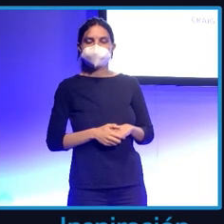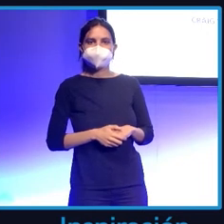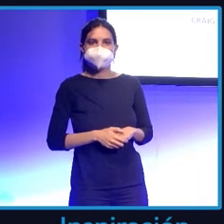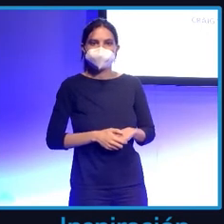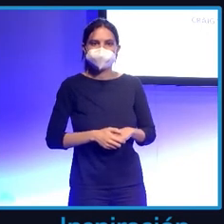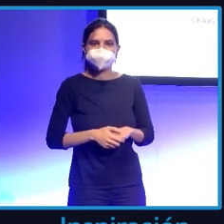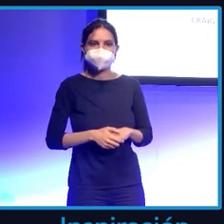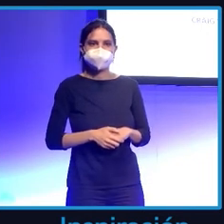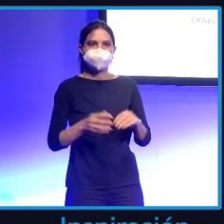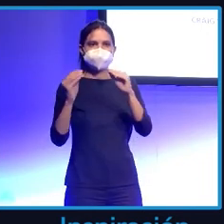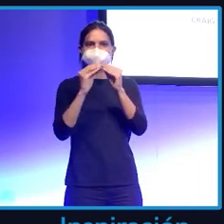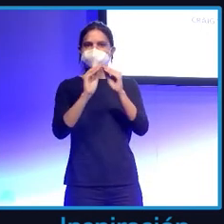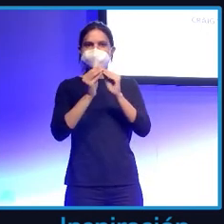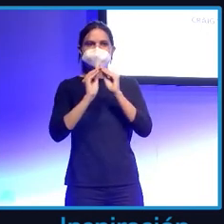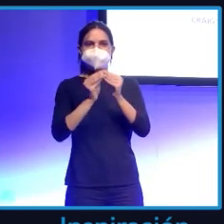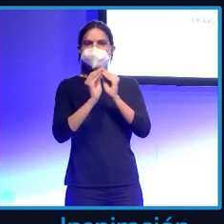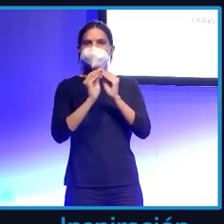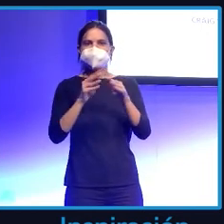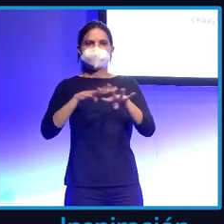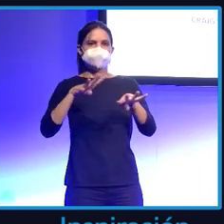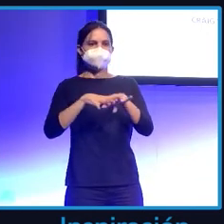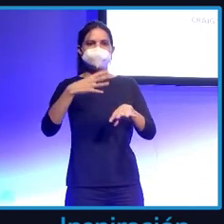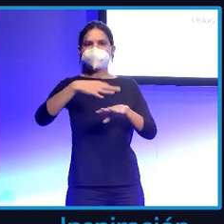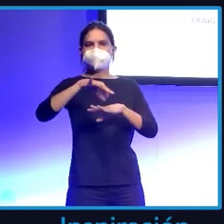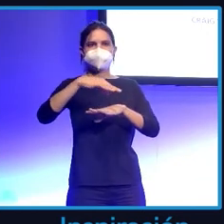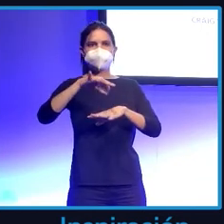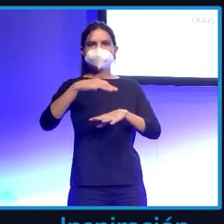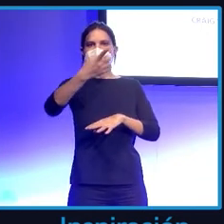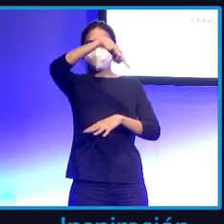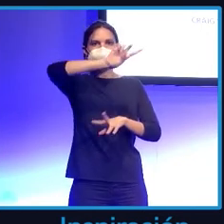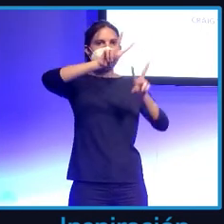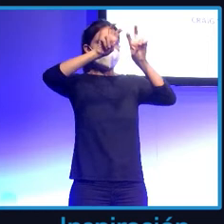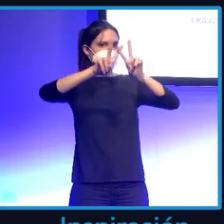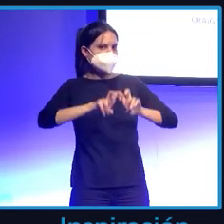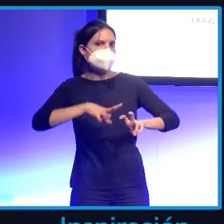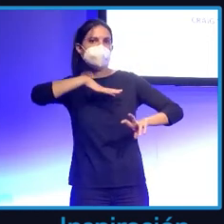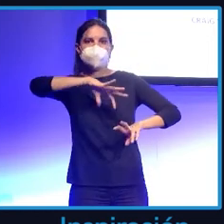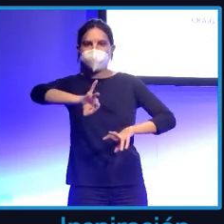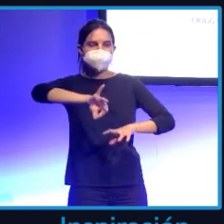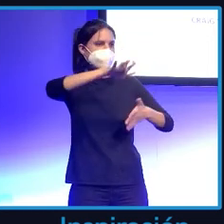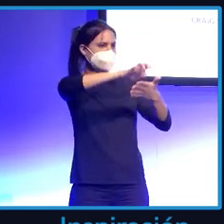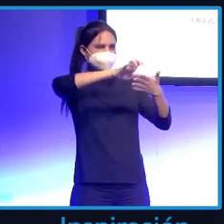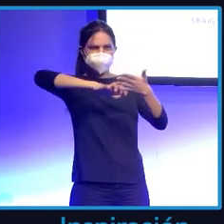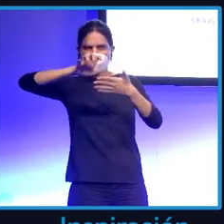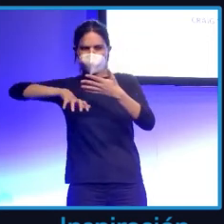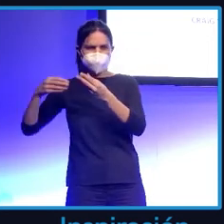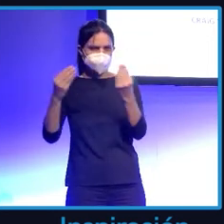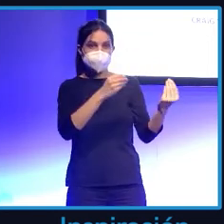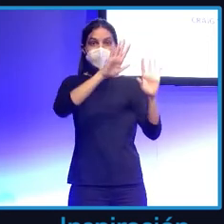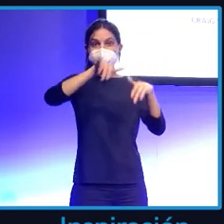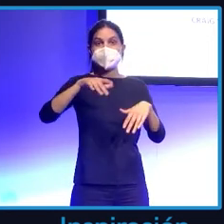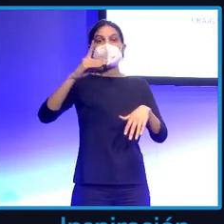esto es bastante complejo. Podéis investigarlo vosotros. Hay un montón de artículos. Dave murió